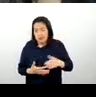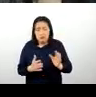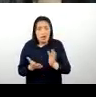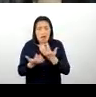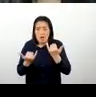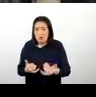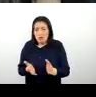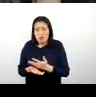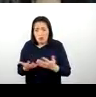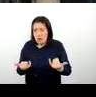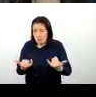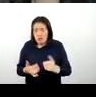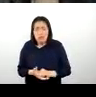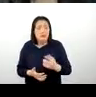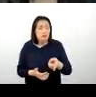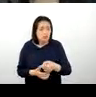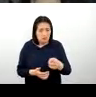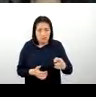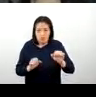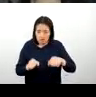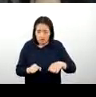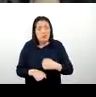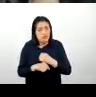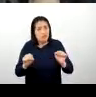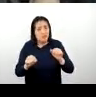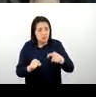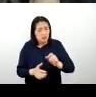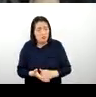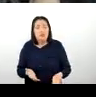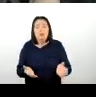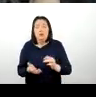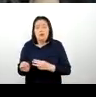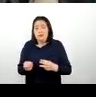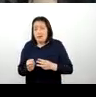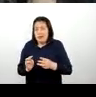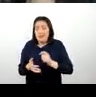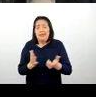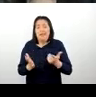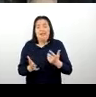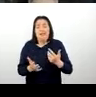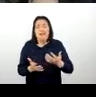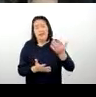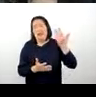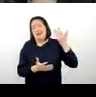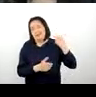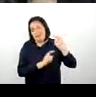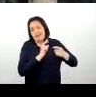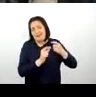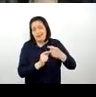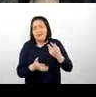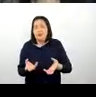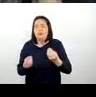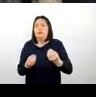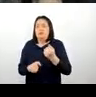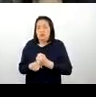tenemos ahora en la actualidad. Entonces, ellos están rescatando incluso la forma tradicional cómo se trabaja con